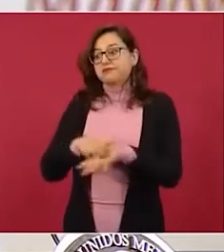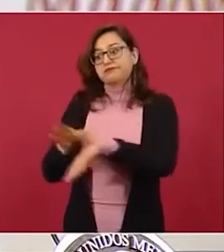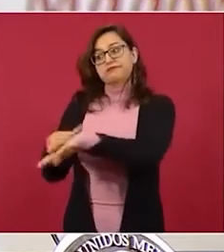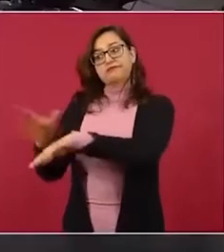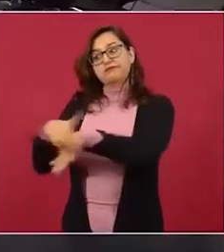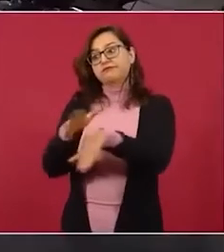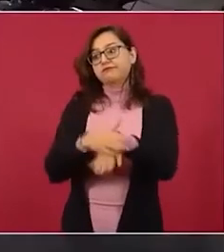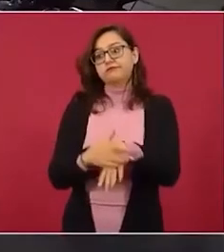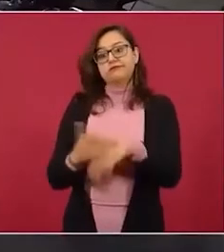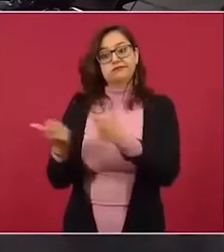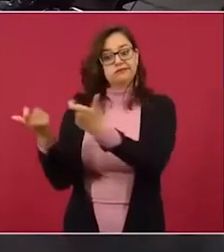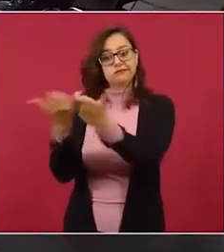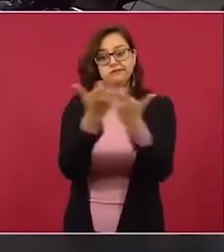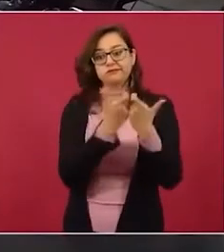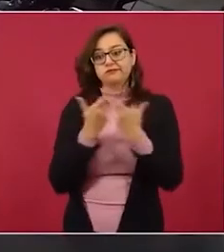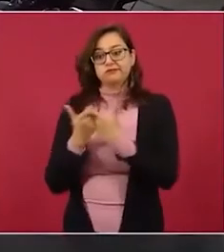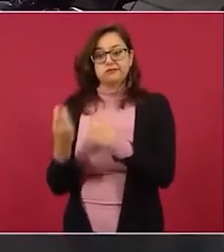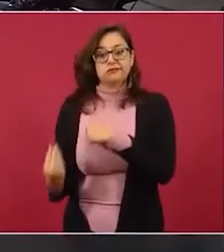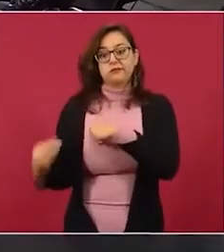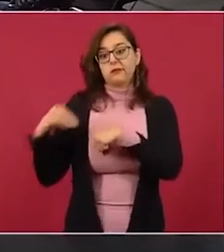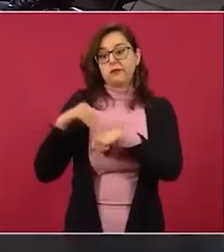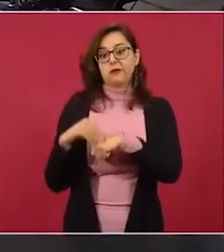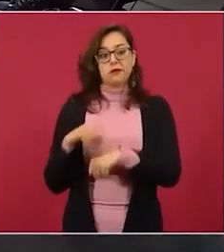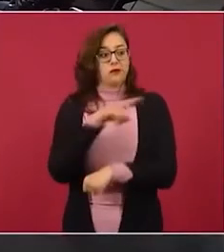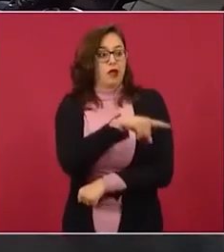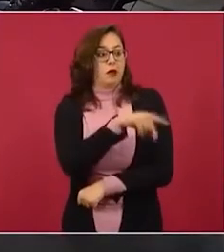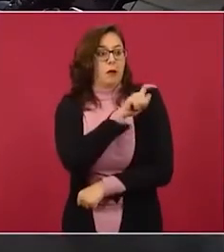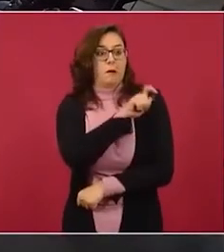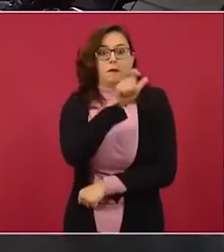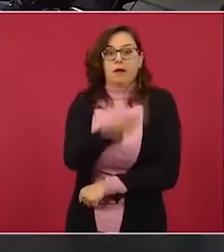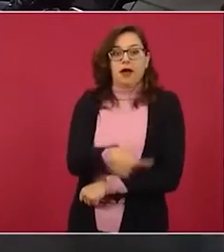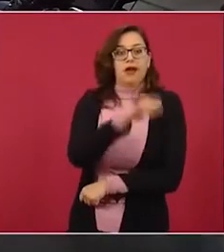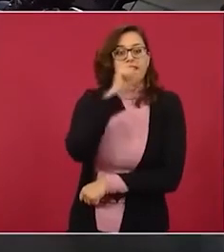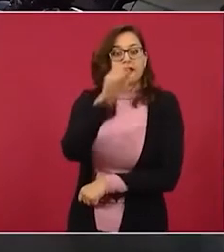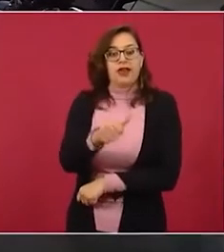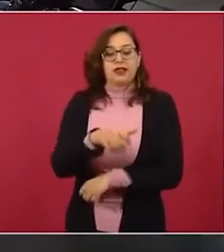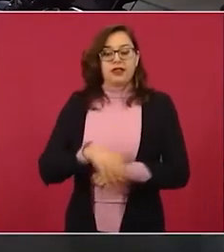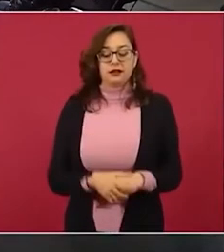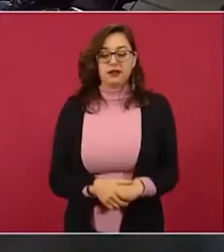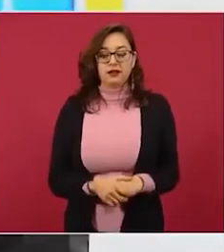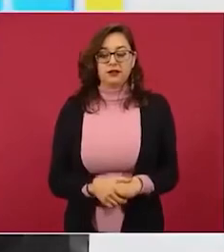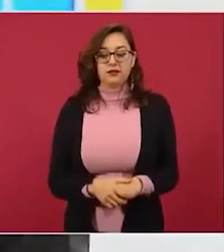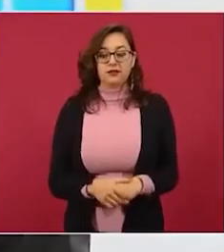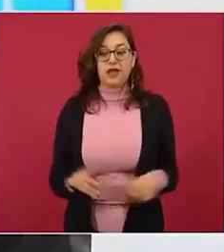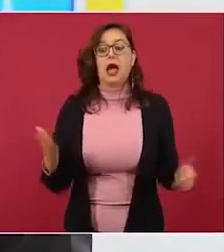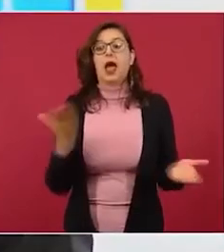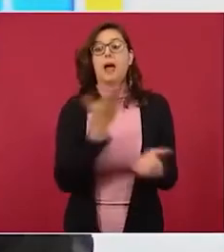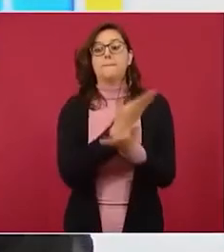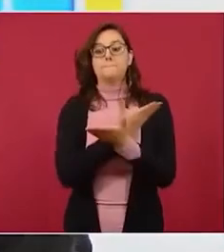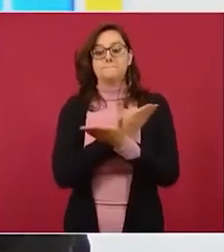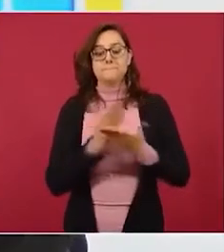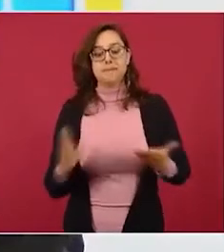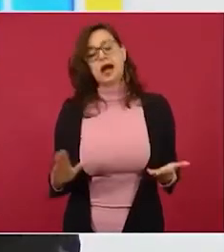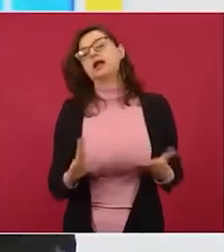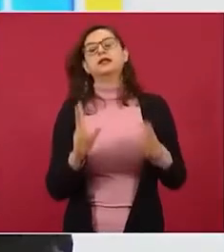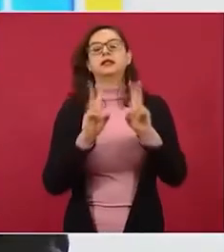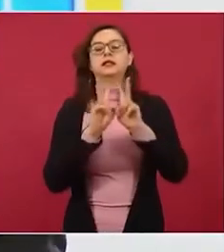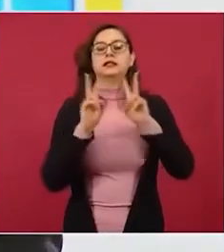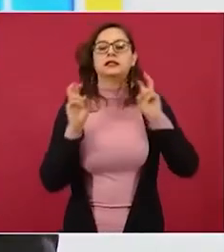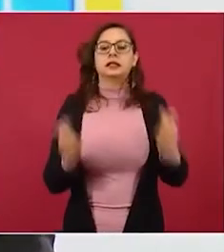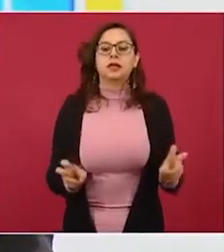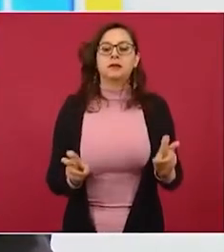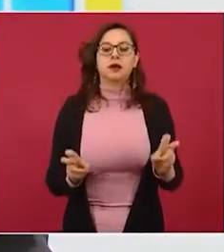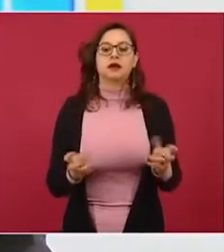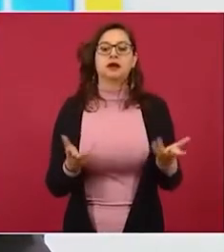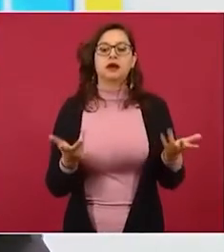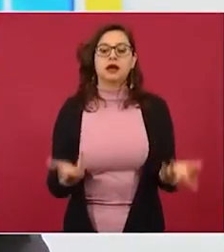pagar el transporte no está aquí incluido el costo del respaldo el que me permite tener